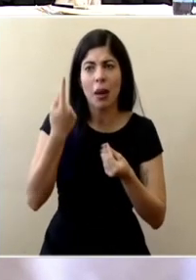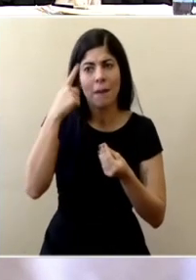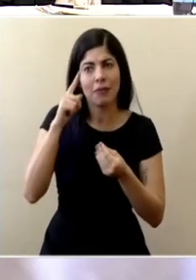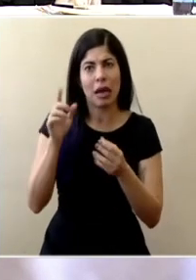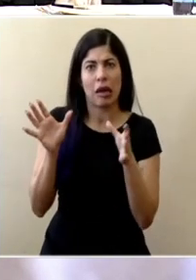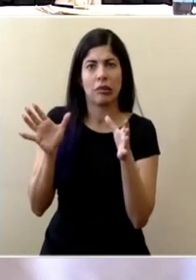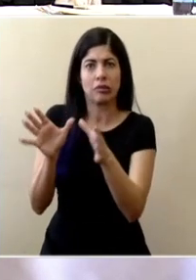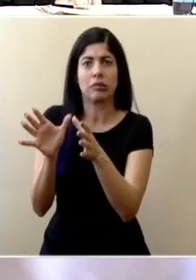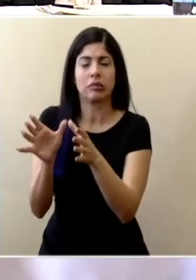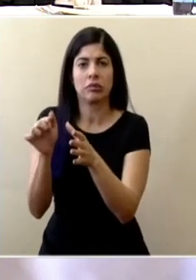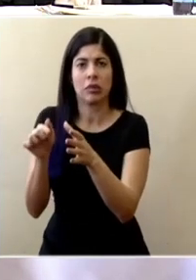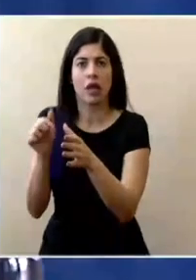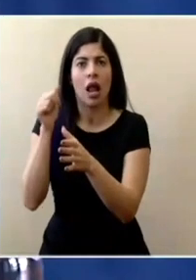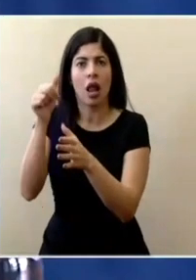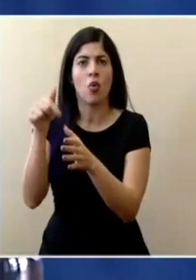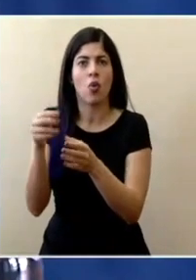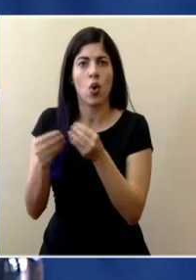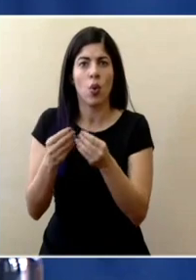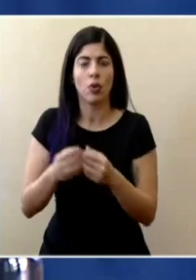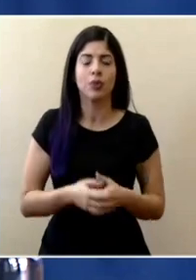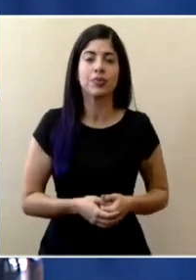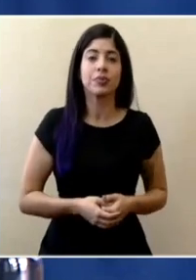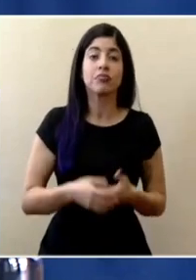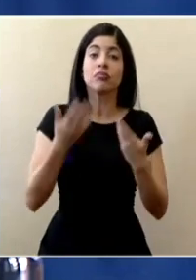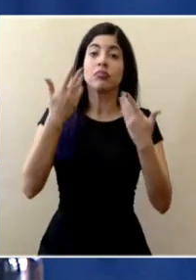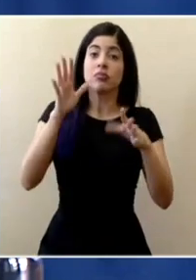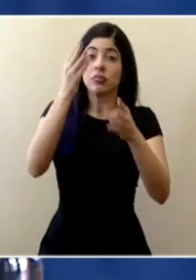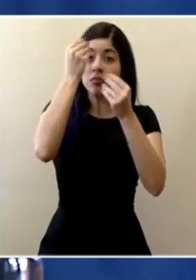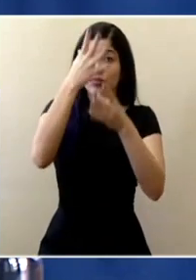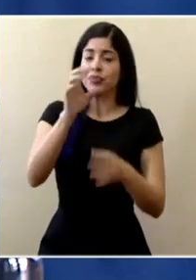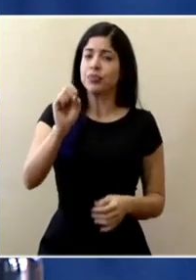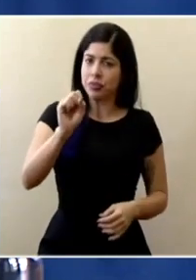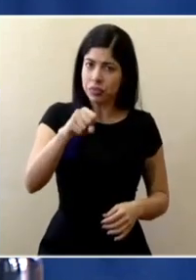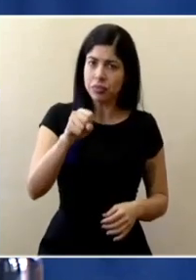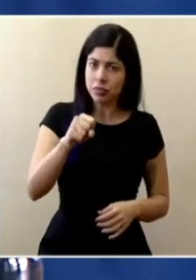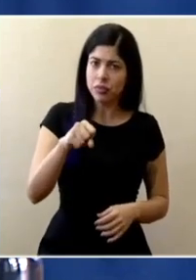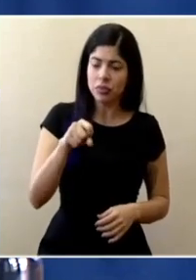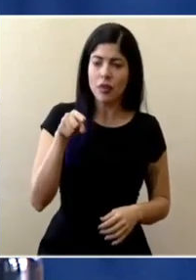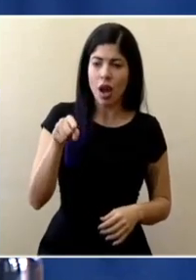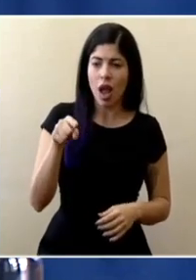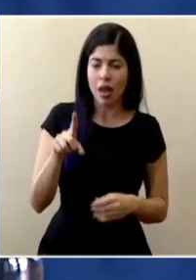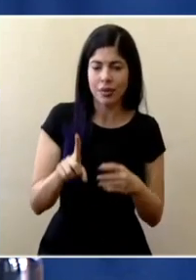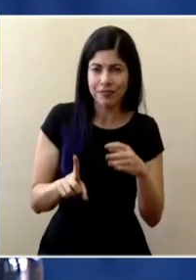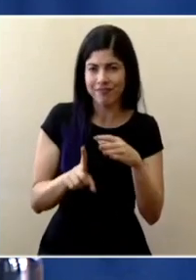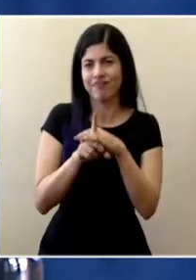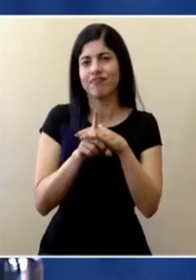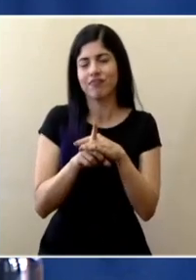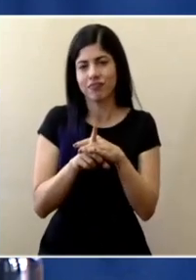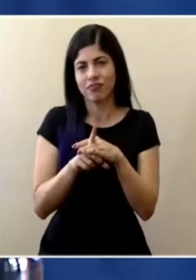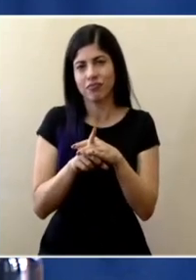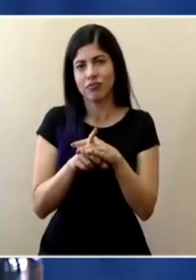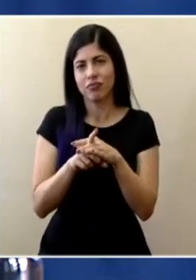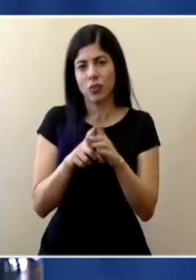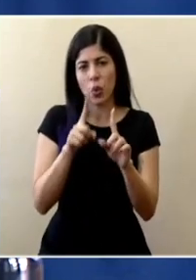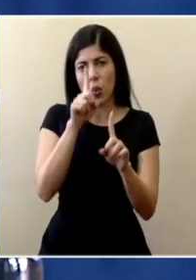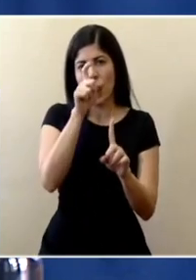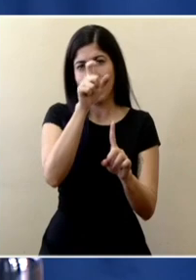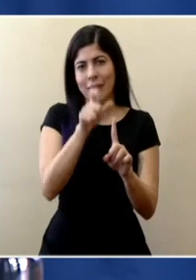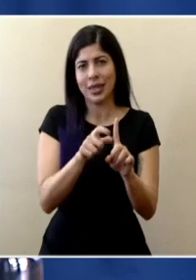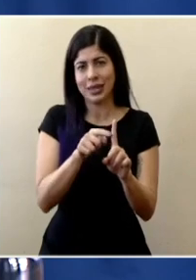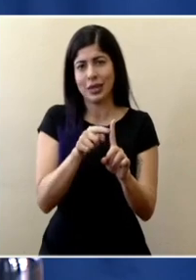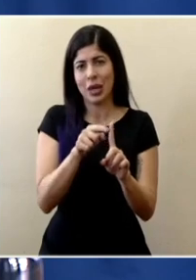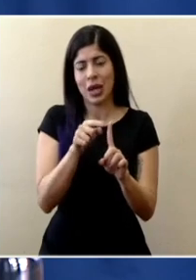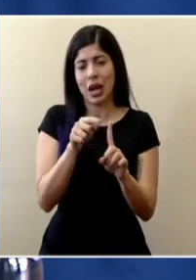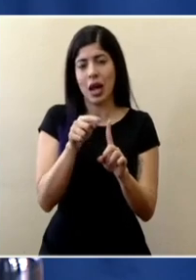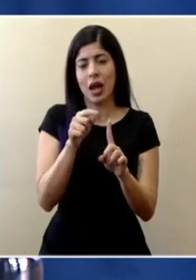contención en este cantón específico Bueno ya hemos indicado que sí ahí tuvimos el asunto de la persona que hizo